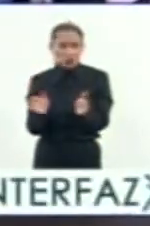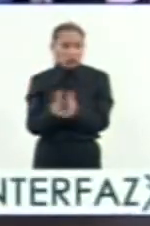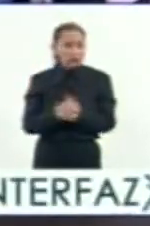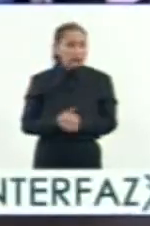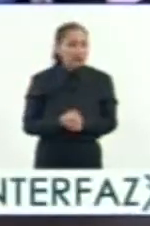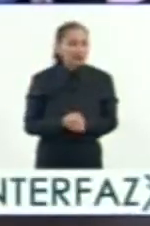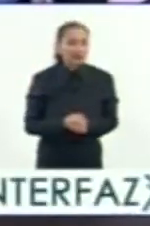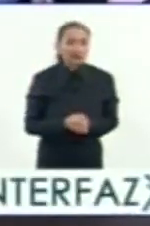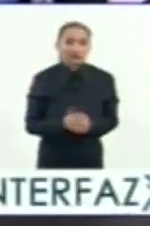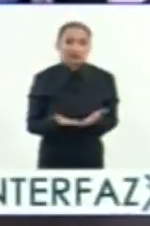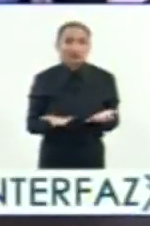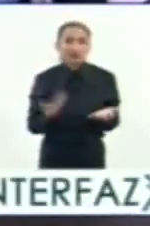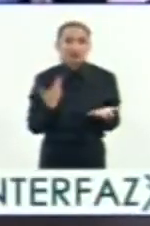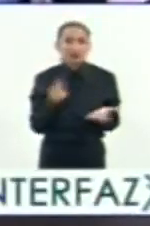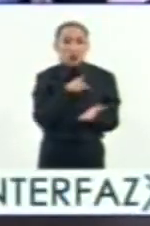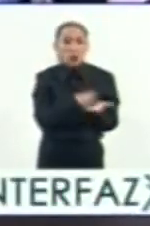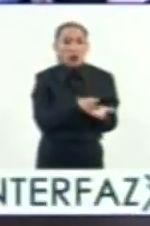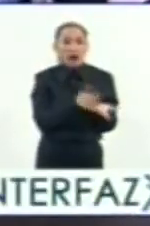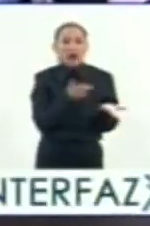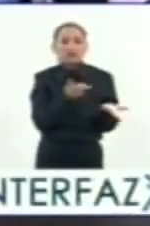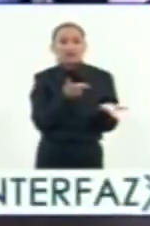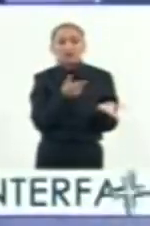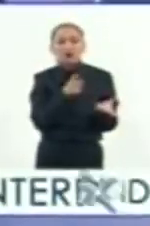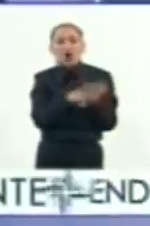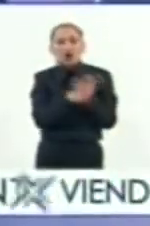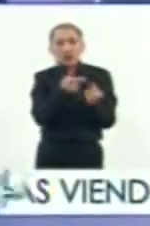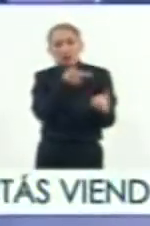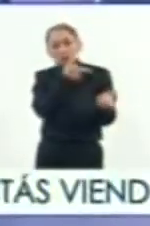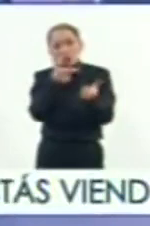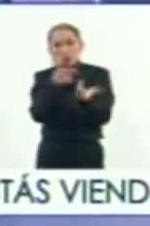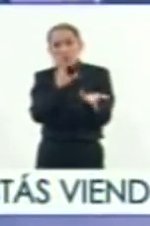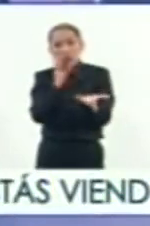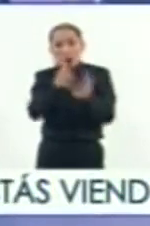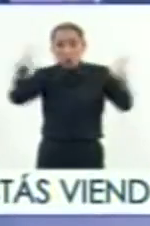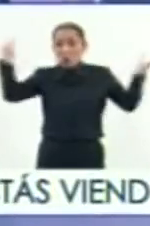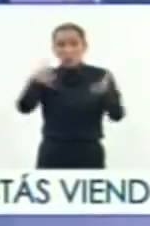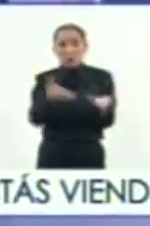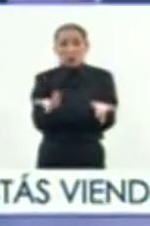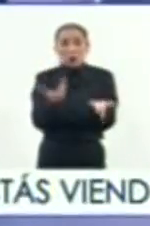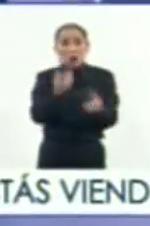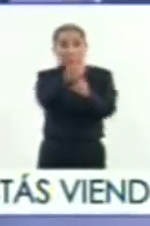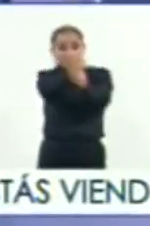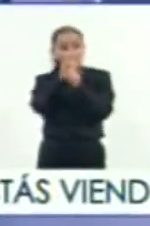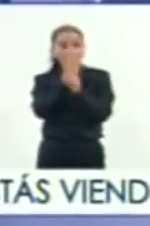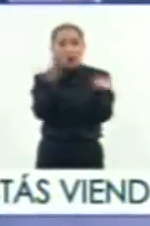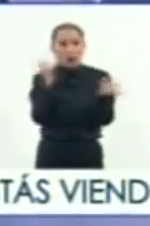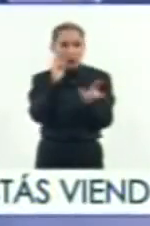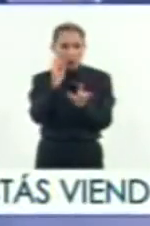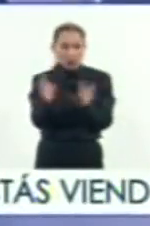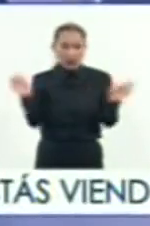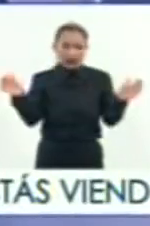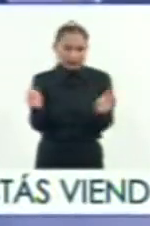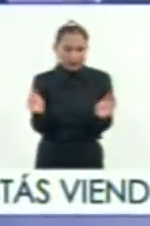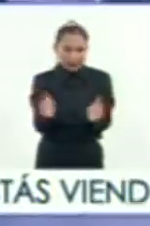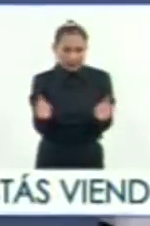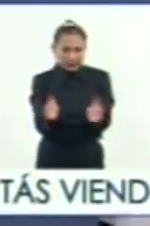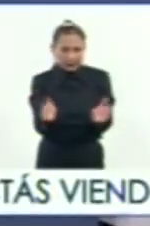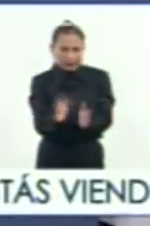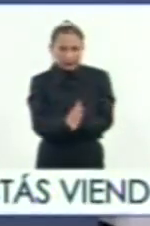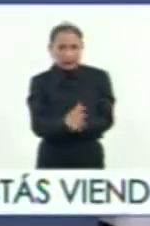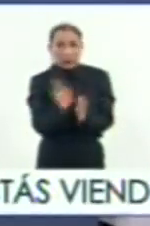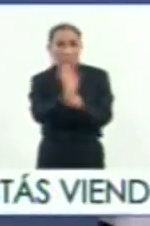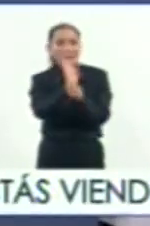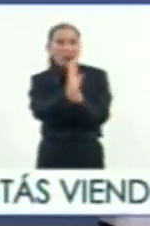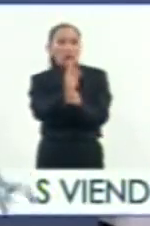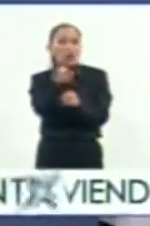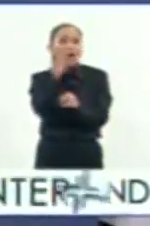piezas de artillería que eran no tan grandes como los cañones, como que estamos viendo ahora en estas imágenes de una